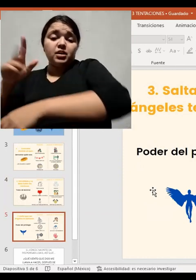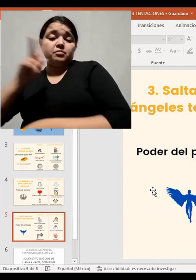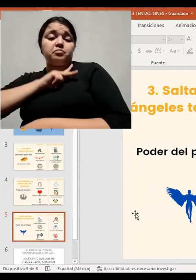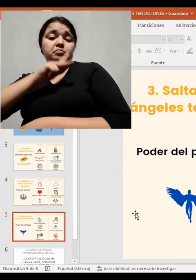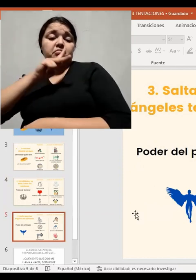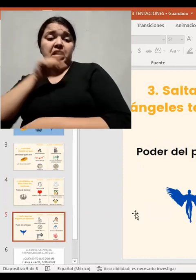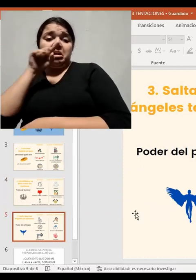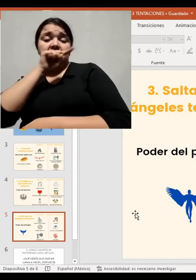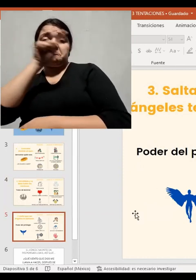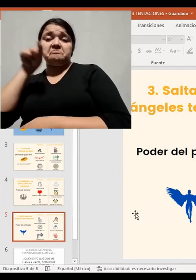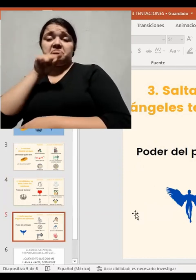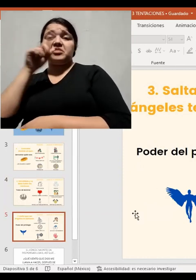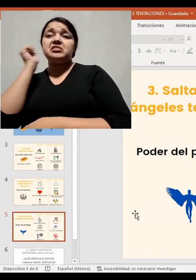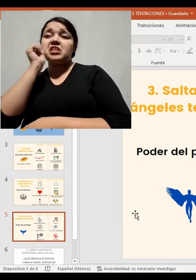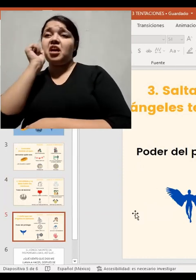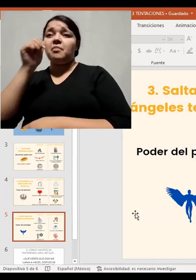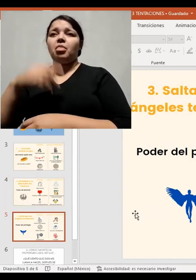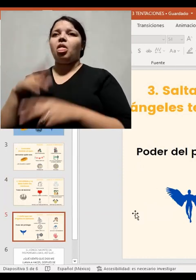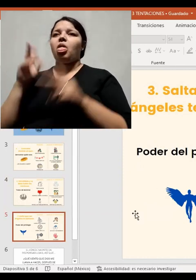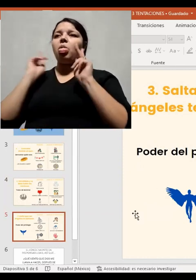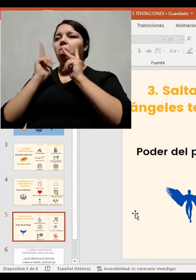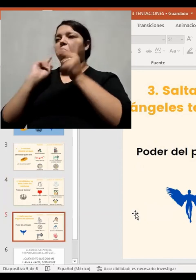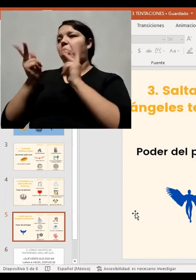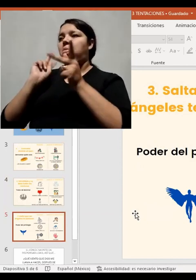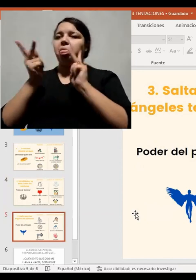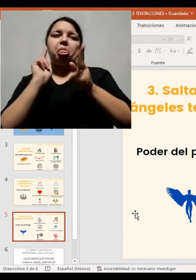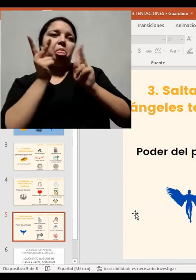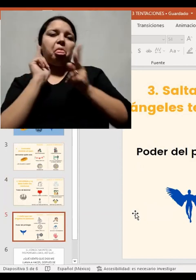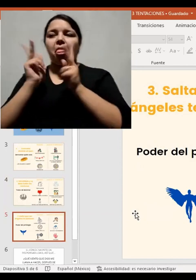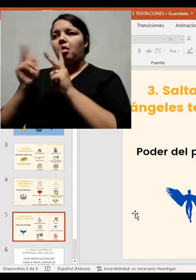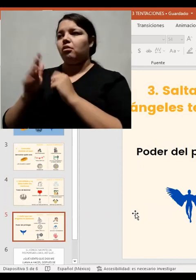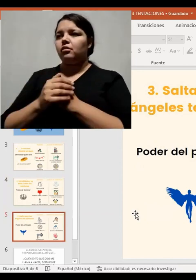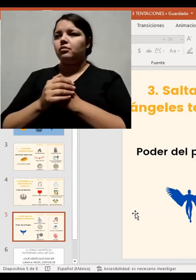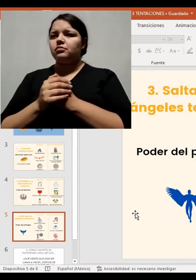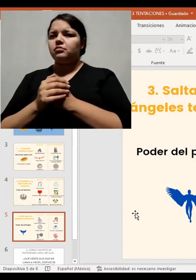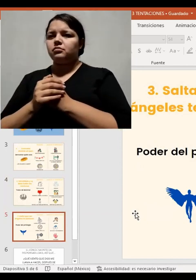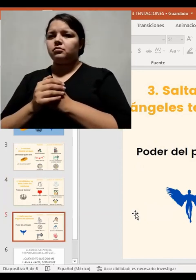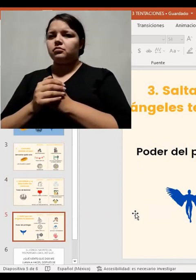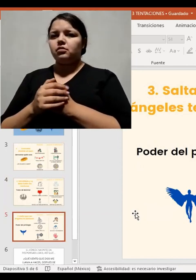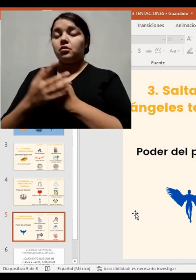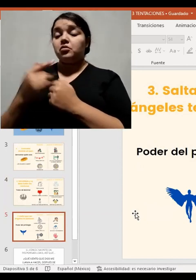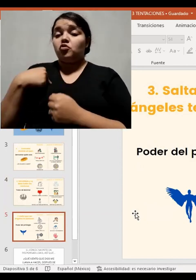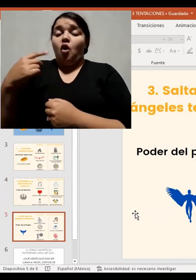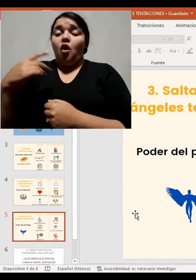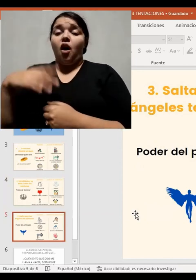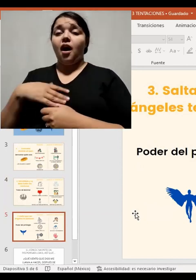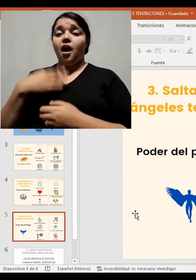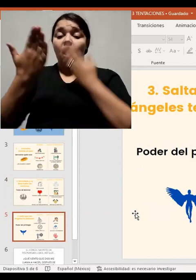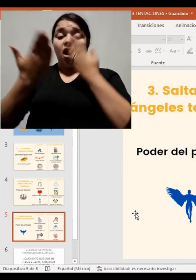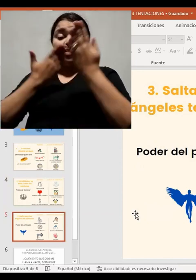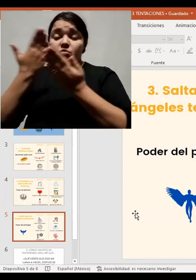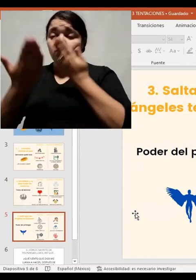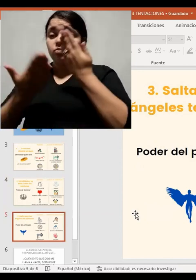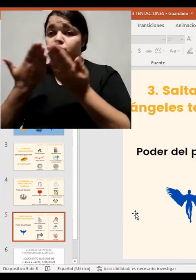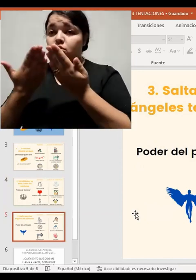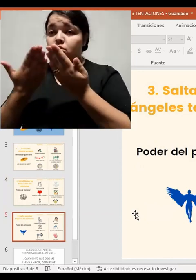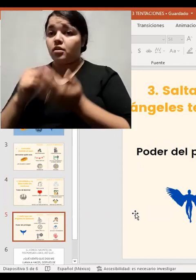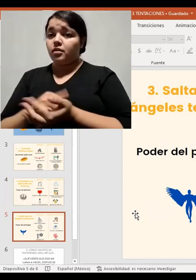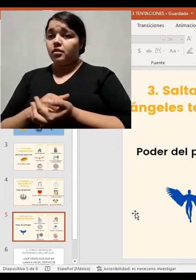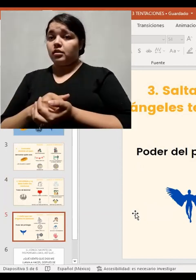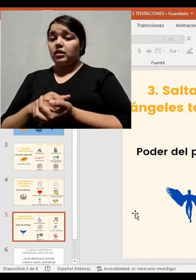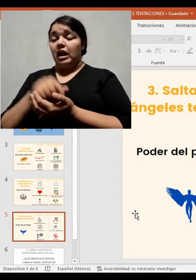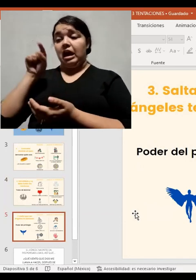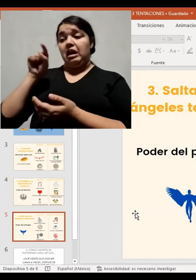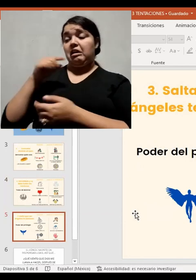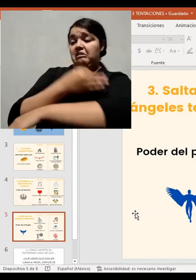toda mi familia tiene cierto nivel de profesión, tal, tal, tal, tal. Y juzgo a las demás. Ah, no, pero es que esa familia